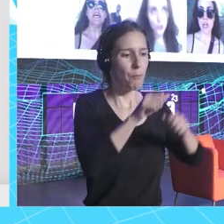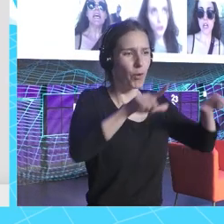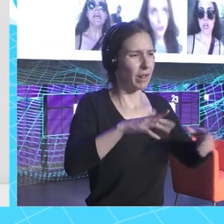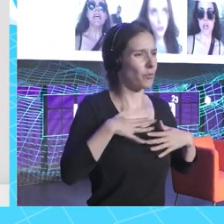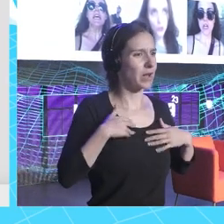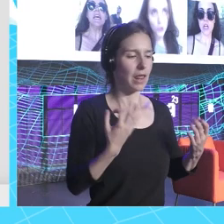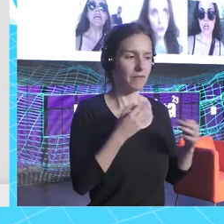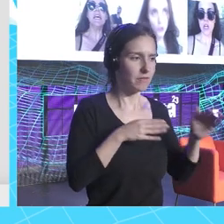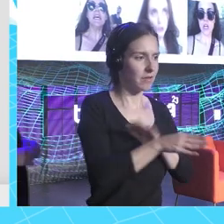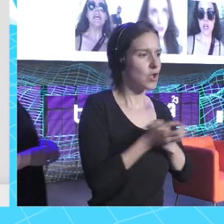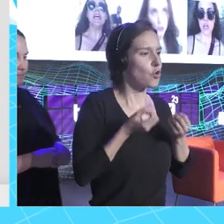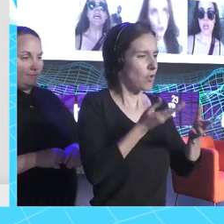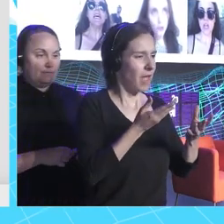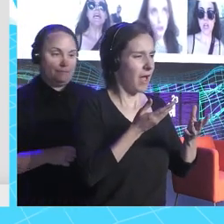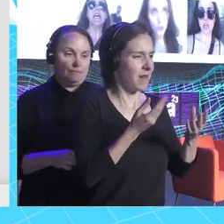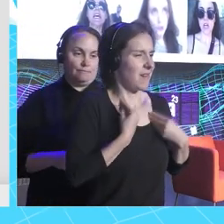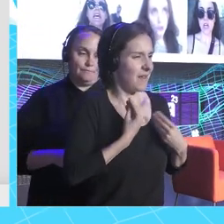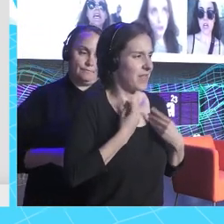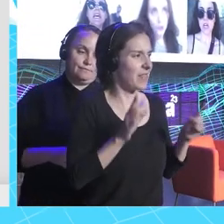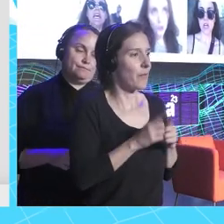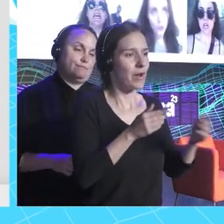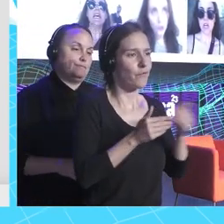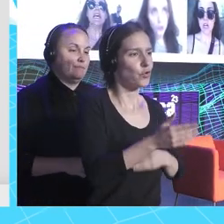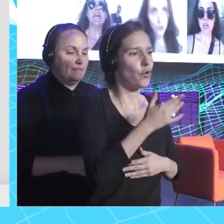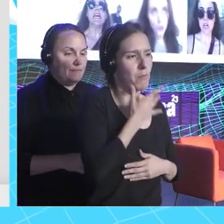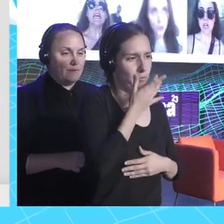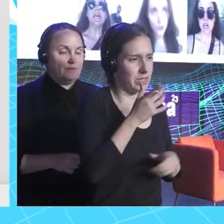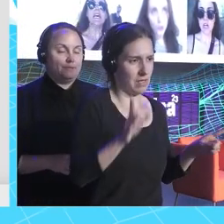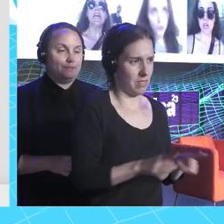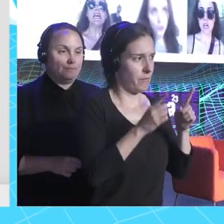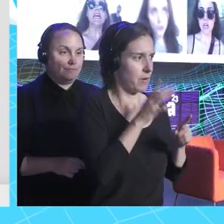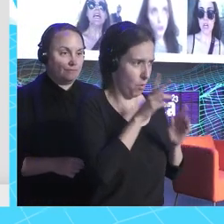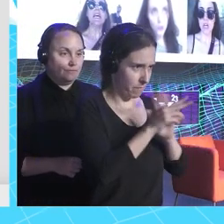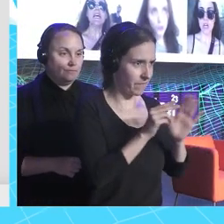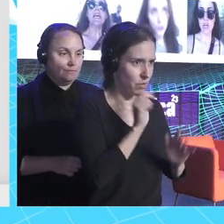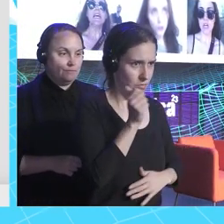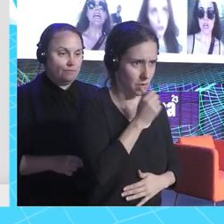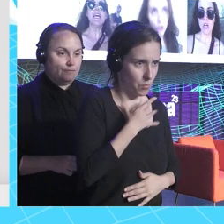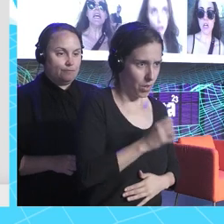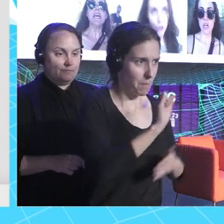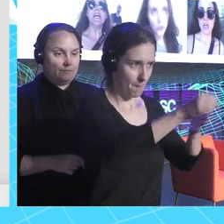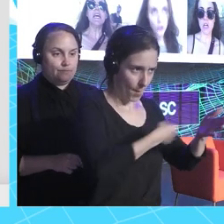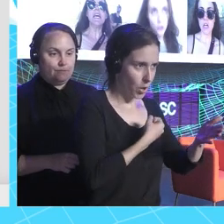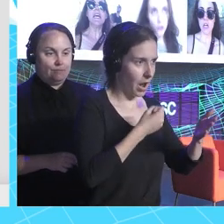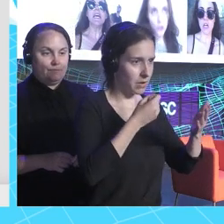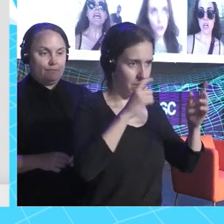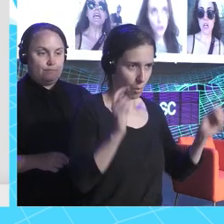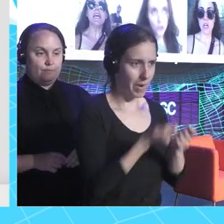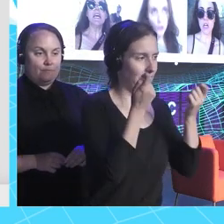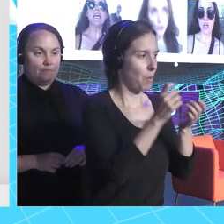y contar tu mierda, aunque luego te dé vergüenza en el futuro. Recordad que siempre se pueden ocultar los vídeos, siempre se puede borrar el vídeo, borrar la publicación.